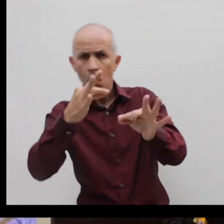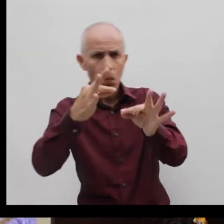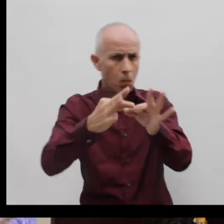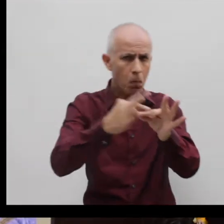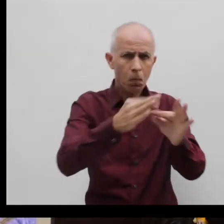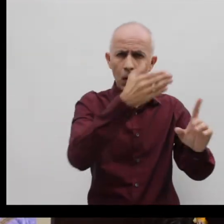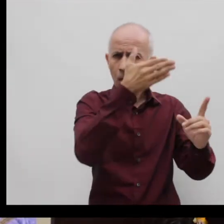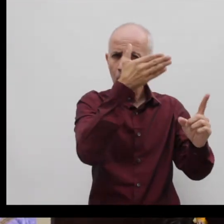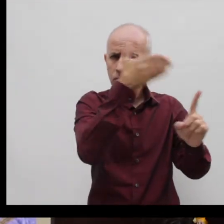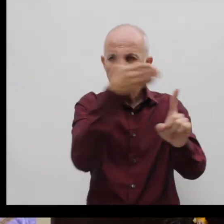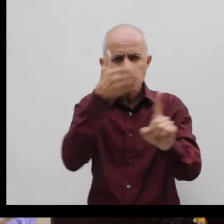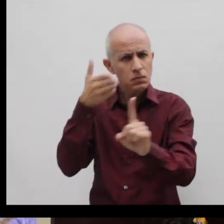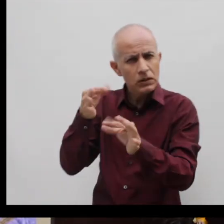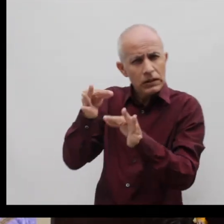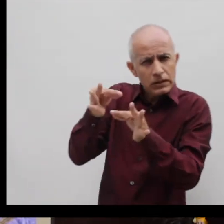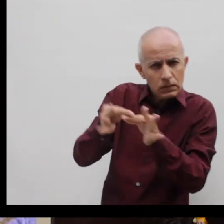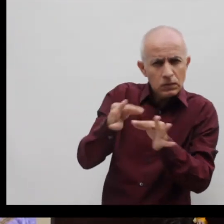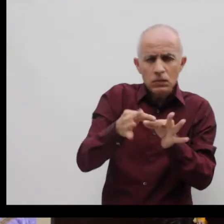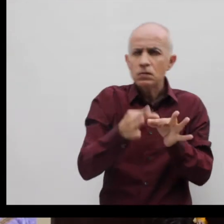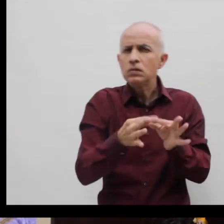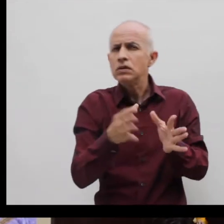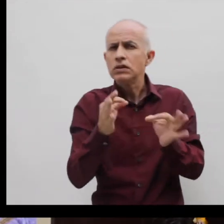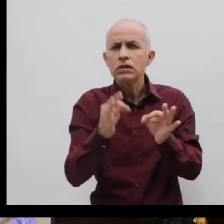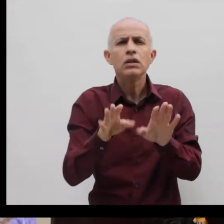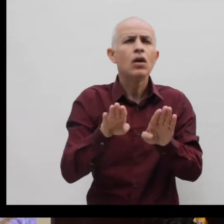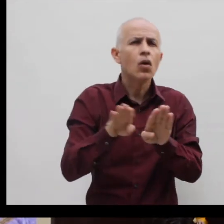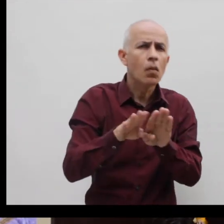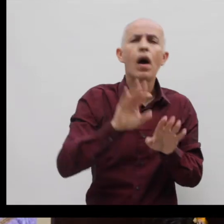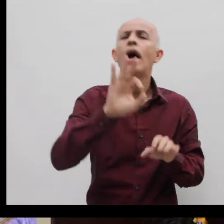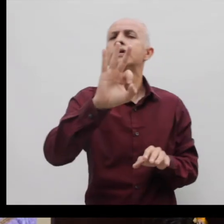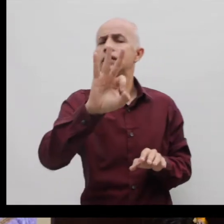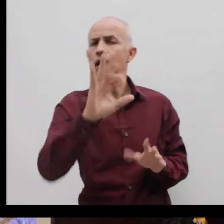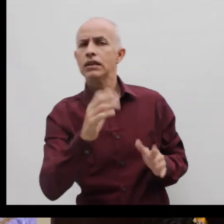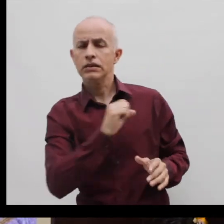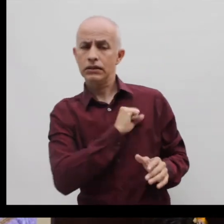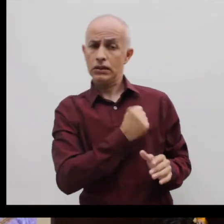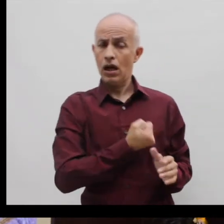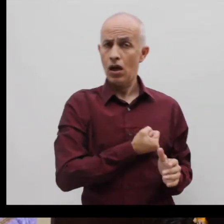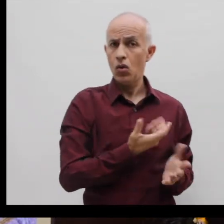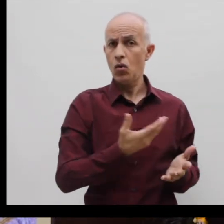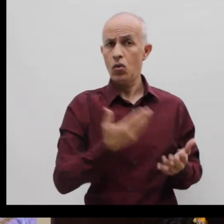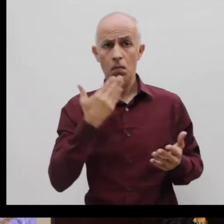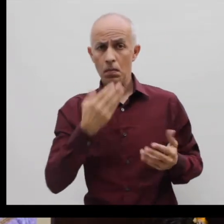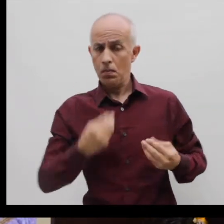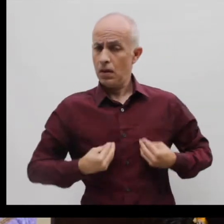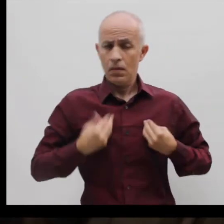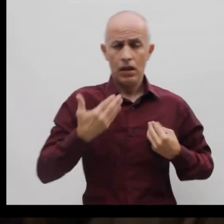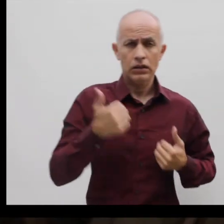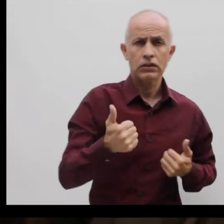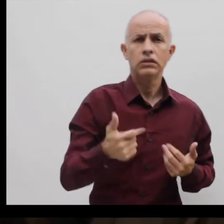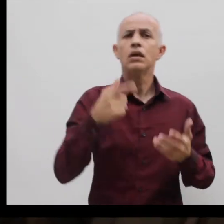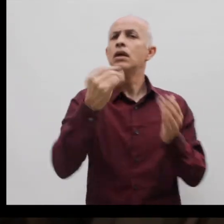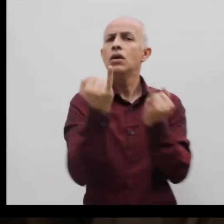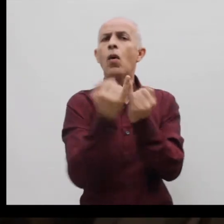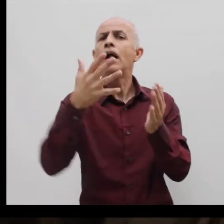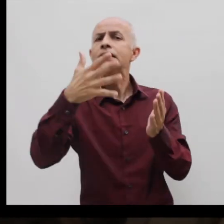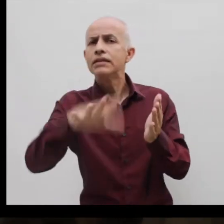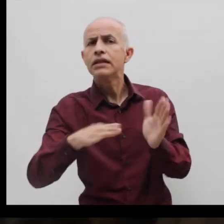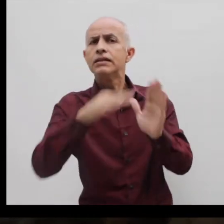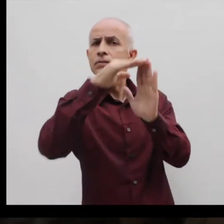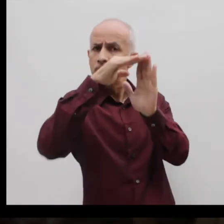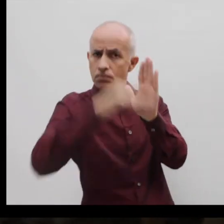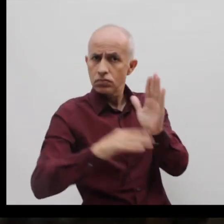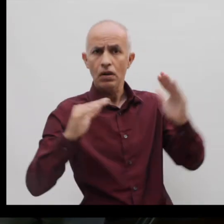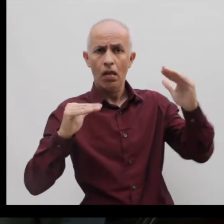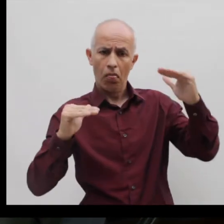cumplimiento de los Objetivos de Desarrollo Sostenibles 3 sobre Salud y Bienestar y 10 sobre la reducción